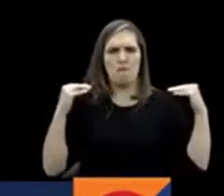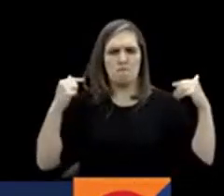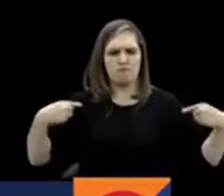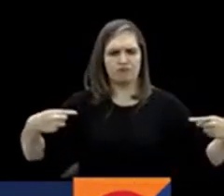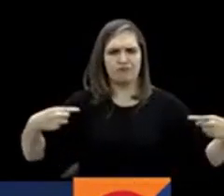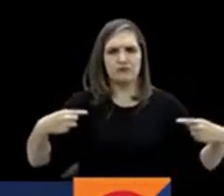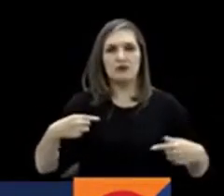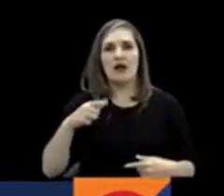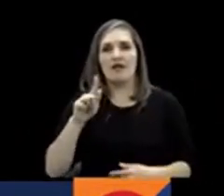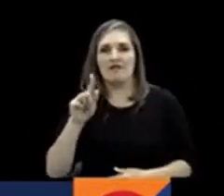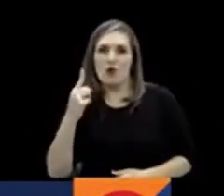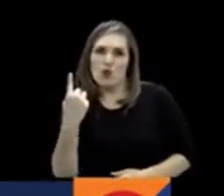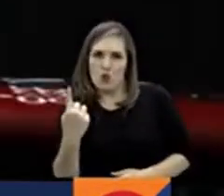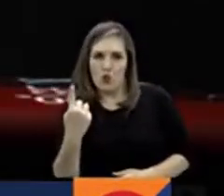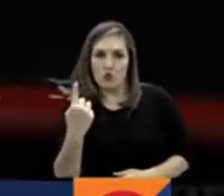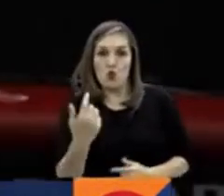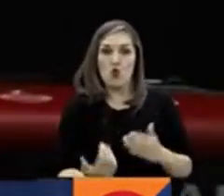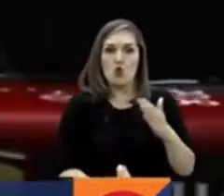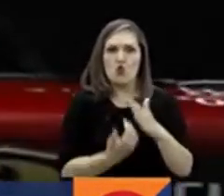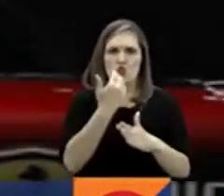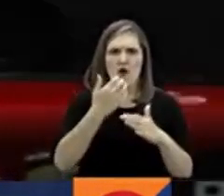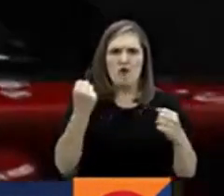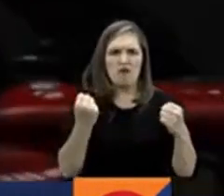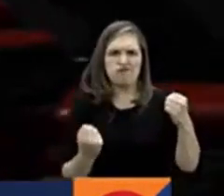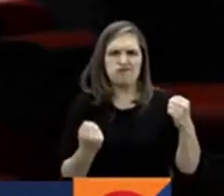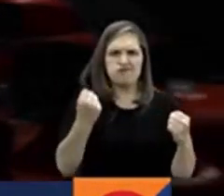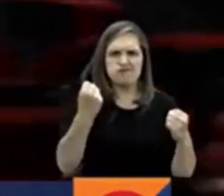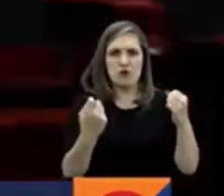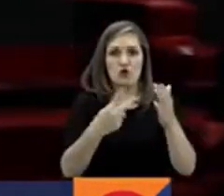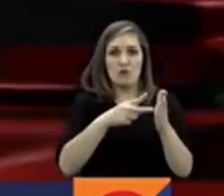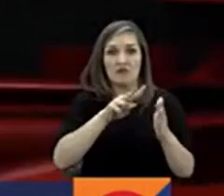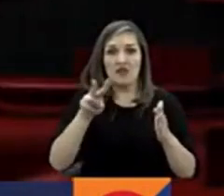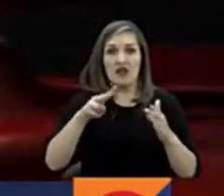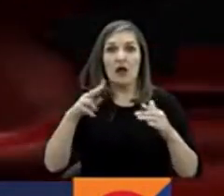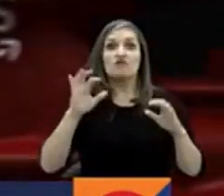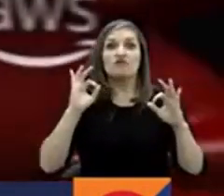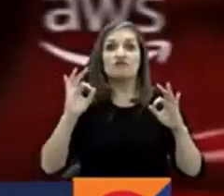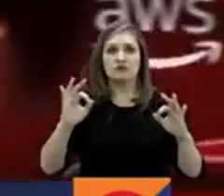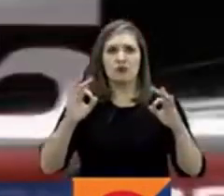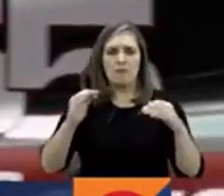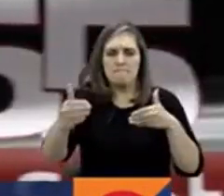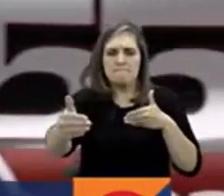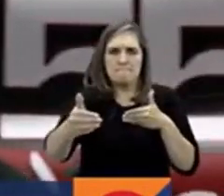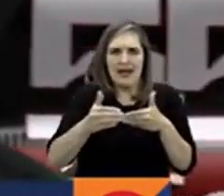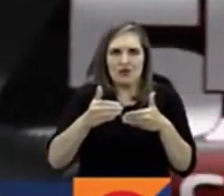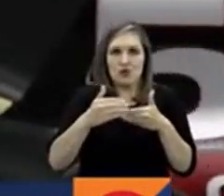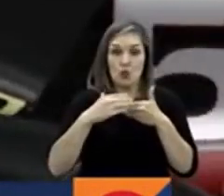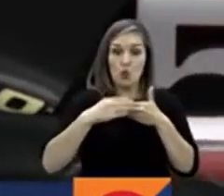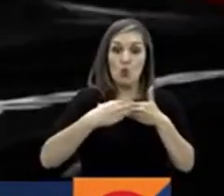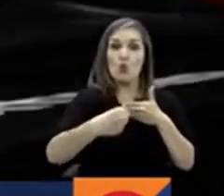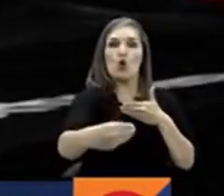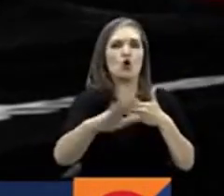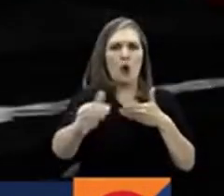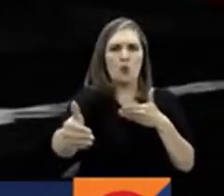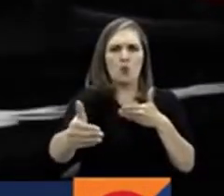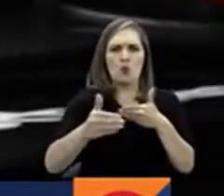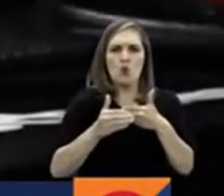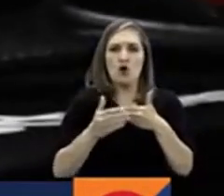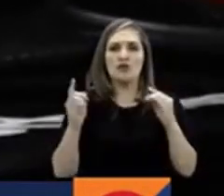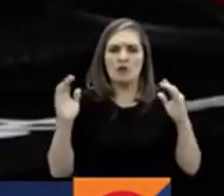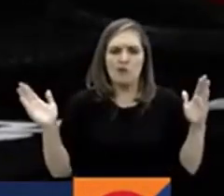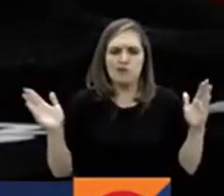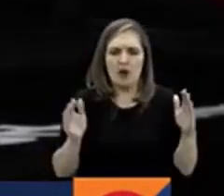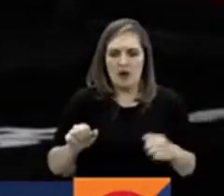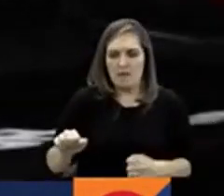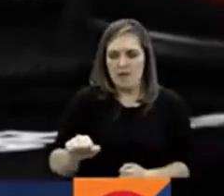2023 en la Gran Carpa de la Velocidad. Es más corto y no es tan recto en la parte del motor como el modelo del año anterior, y la caja de